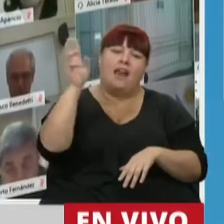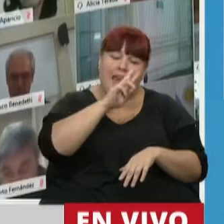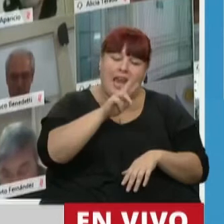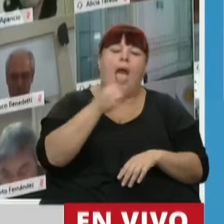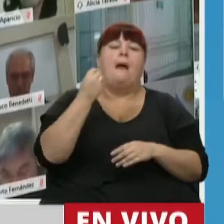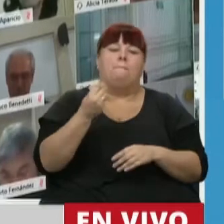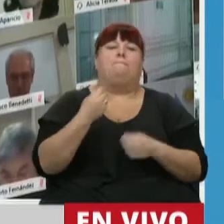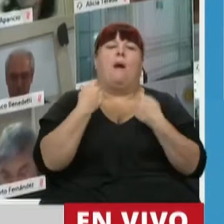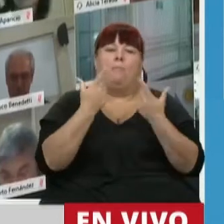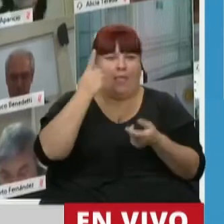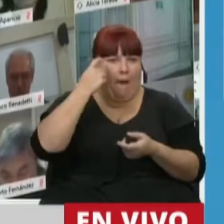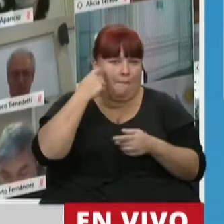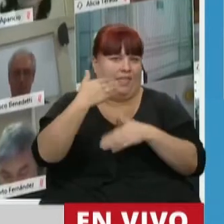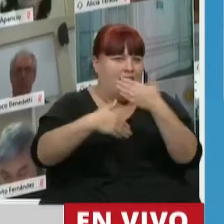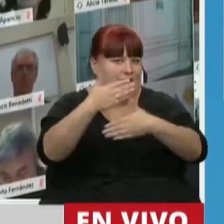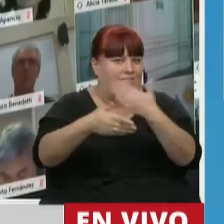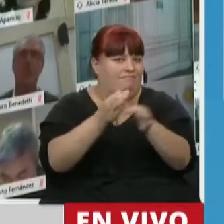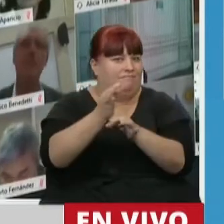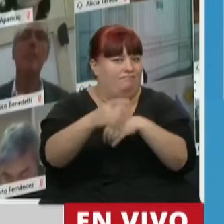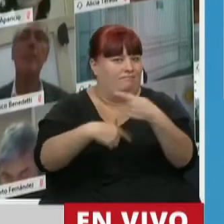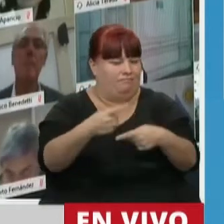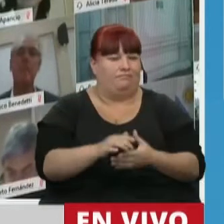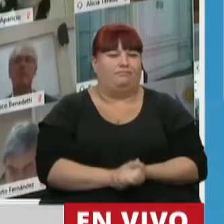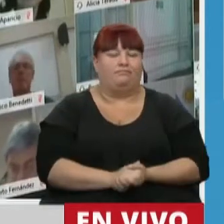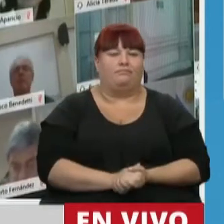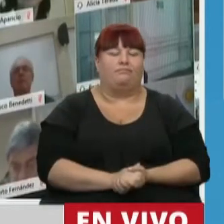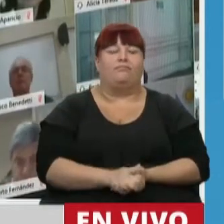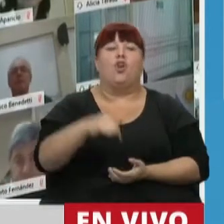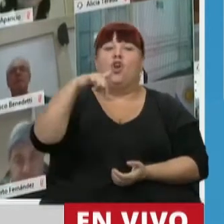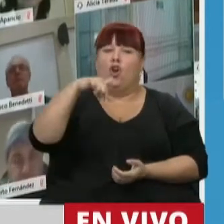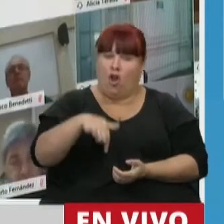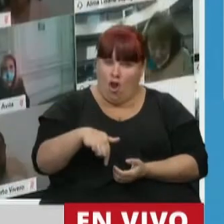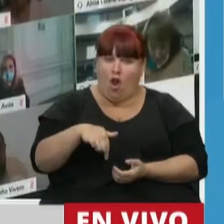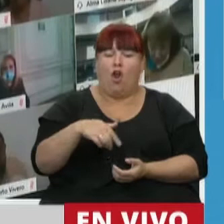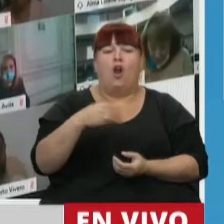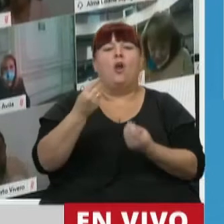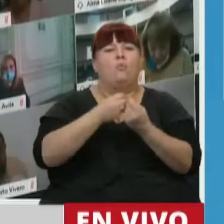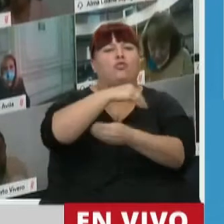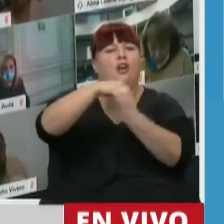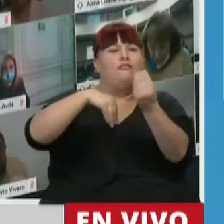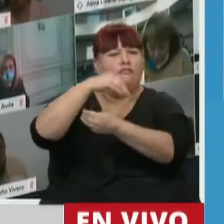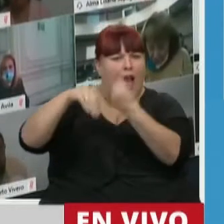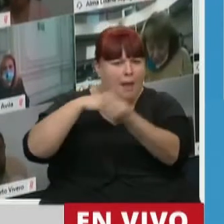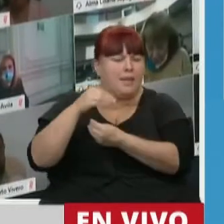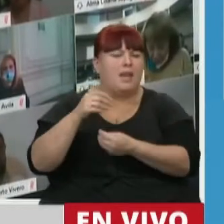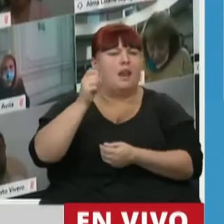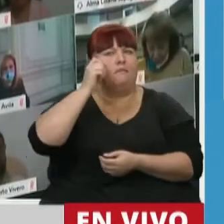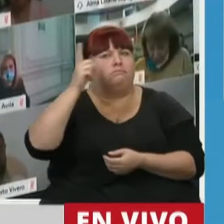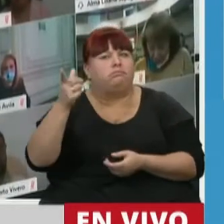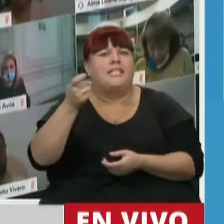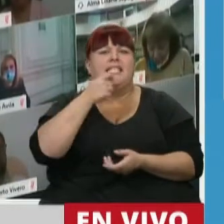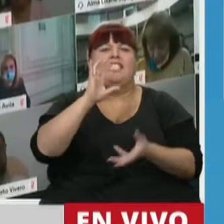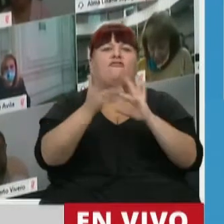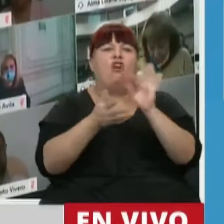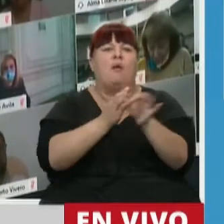para que puedan acceder a la trayectoria pedagógica. Hoy son muchas las familias que se preguntan si la